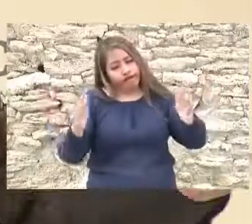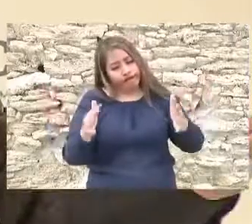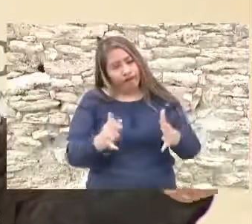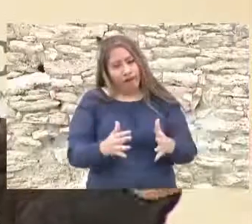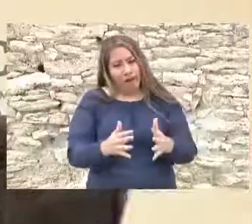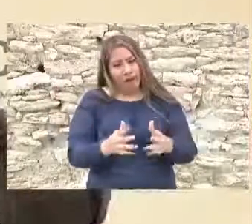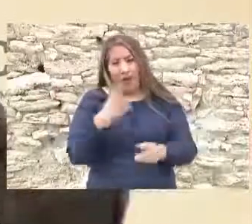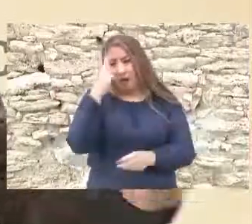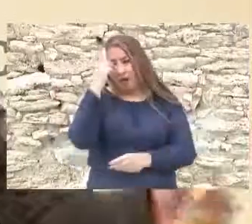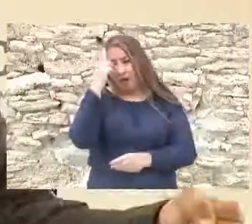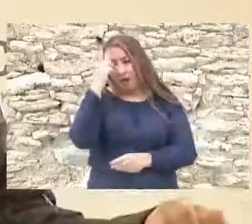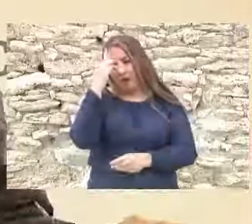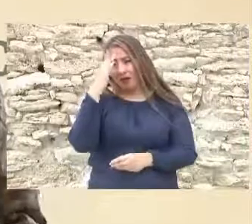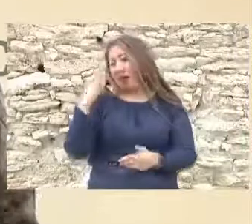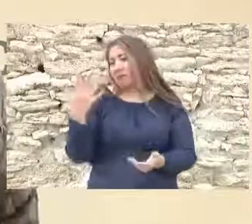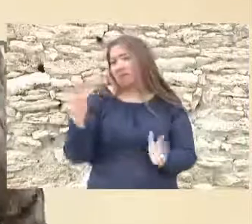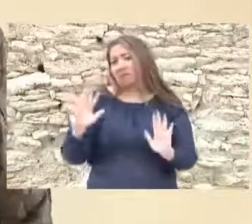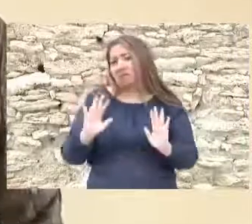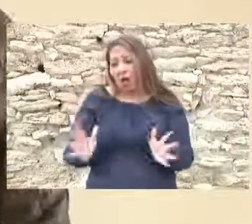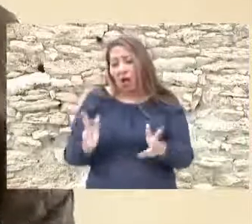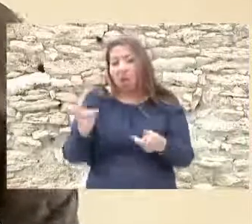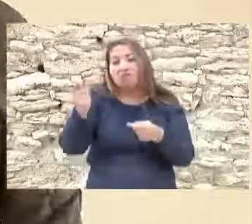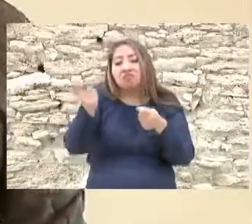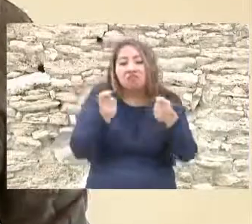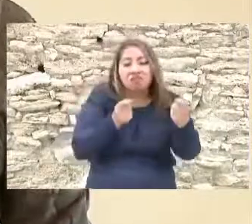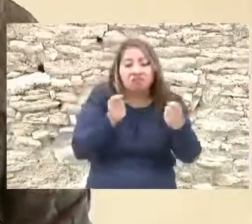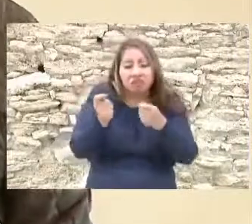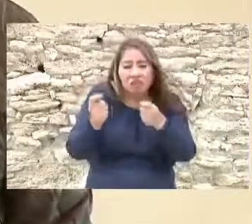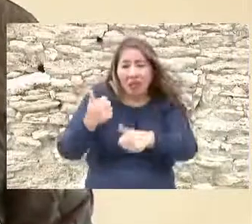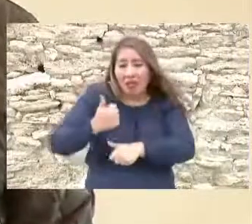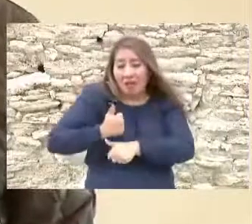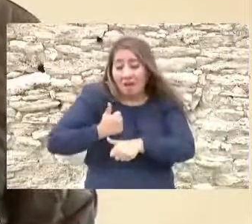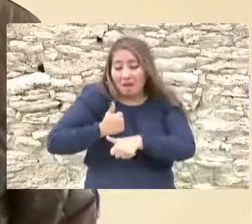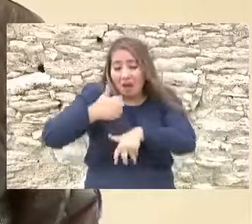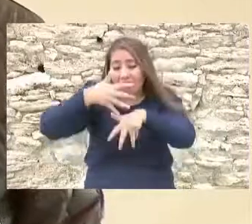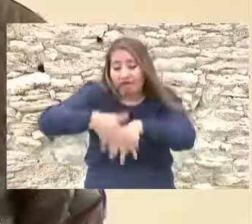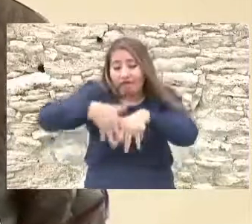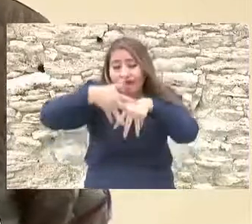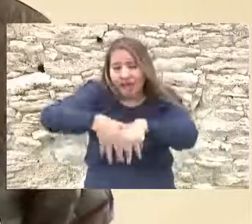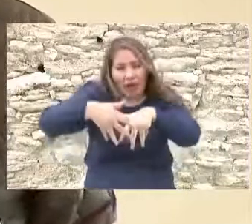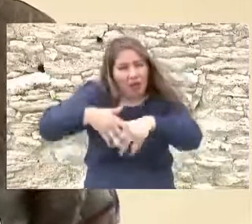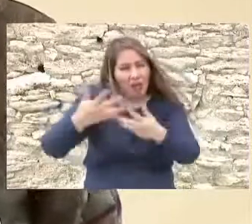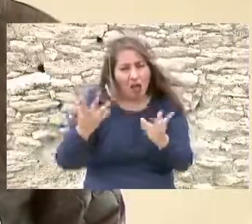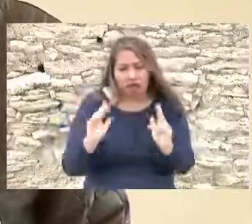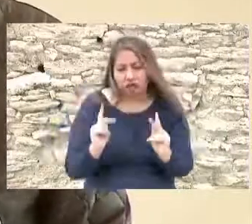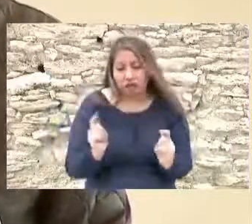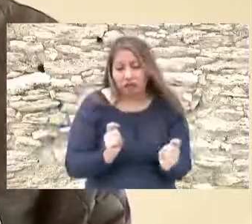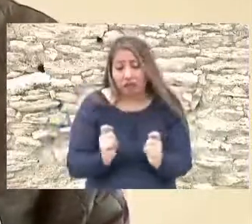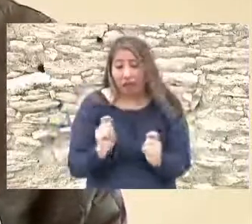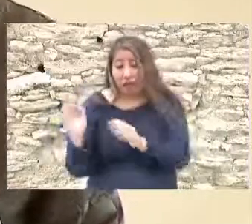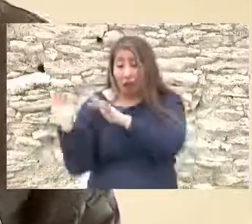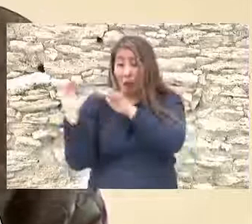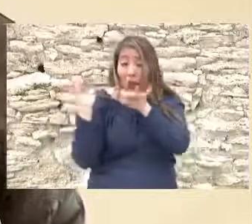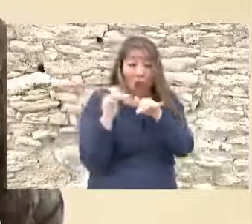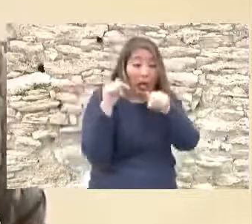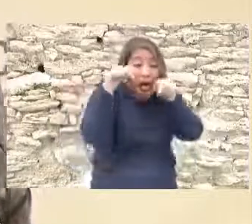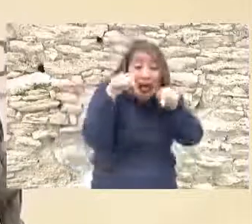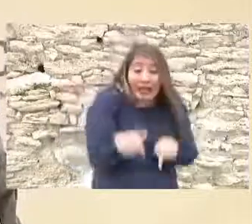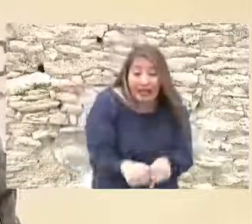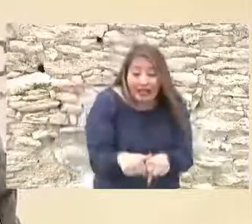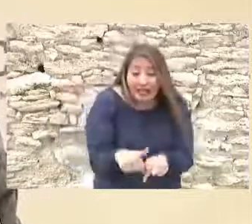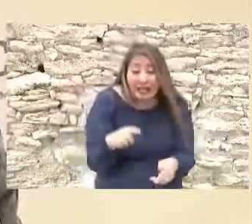ya tenía el control militar del país y llega aquí donde estamos